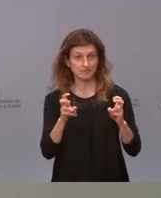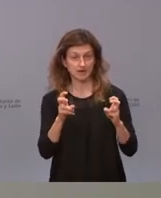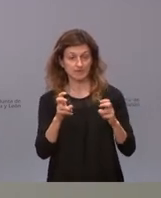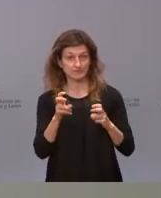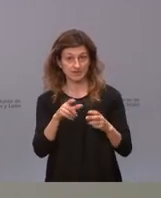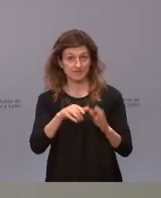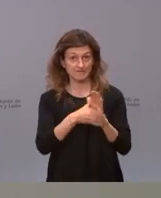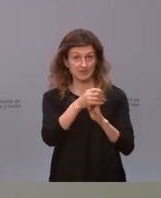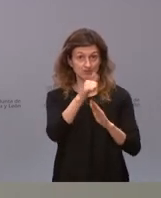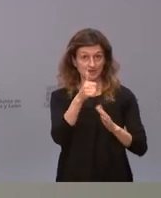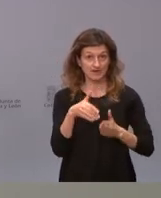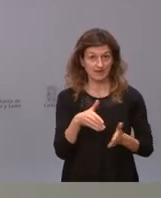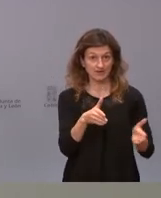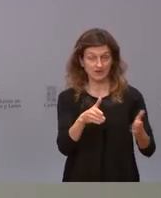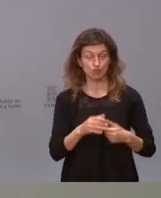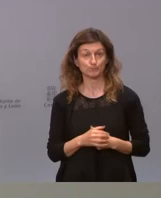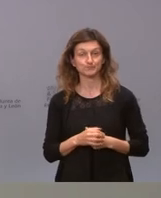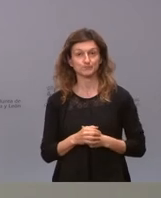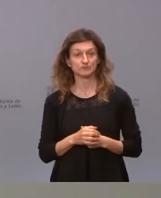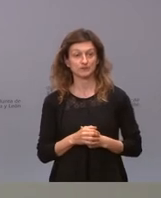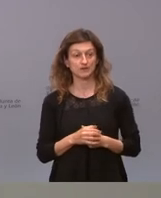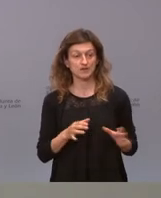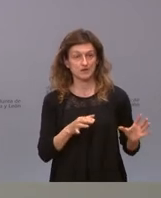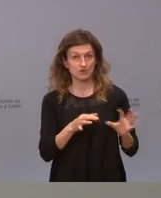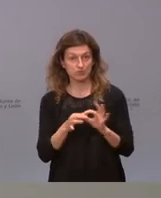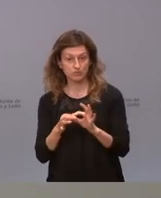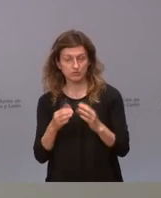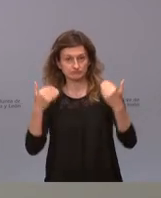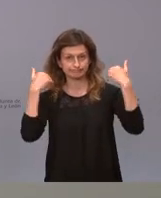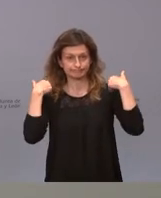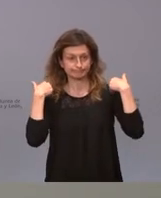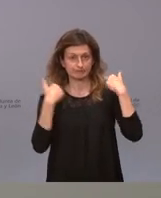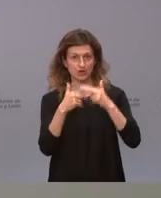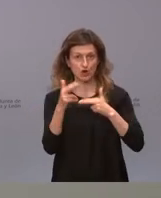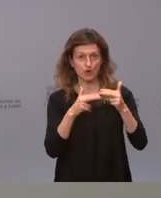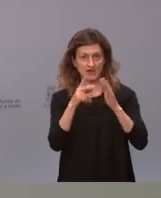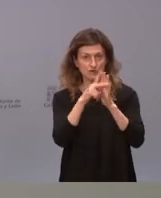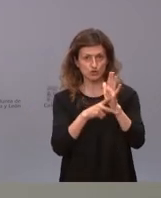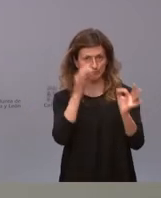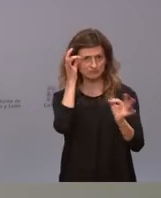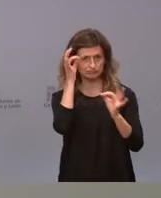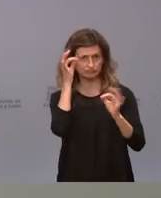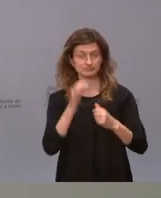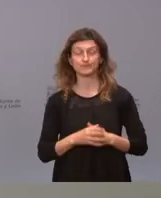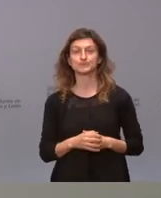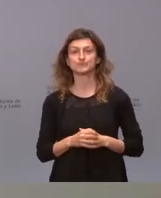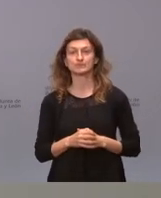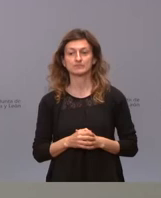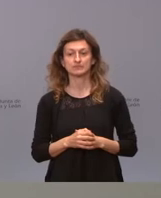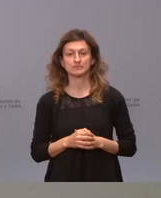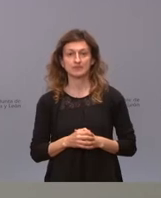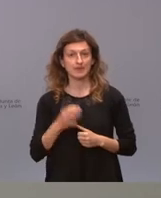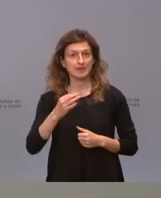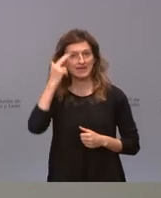confederación hidrográfica que luego es vinculante son los encargados de la gestión del agua con normas muy estrictas y en consecuencia pues total